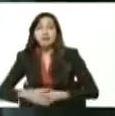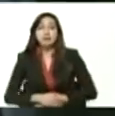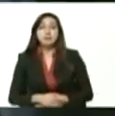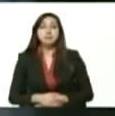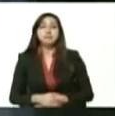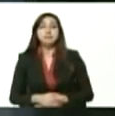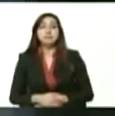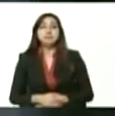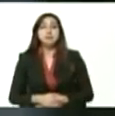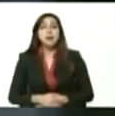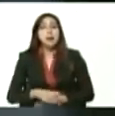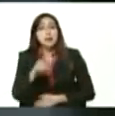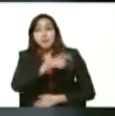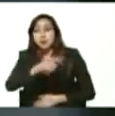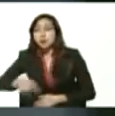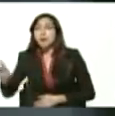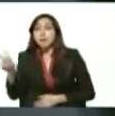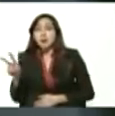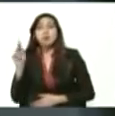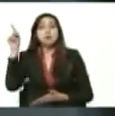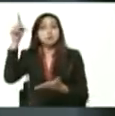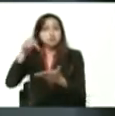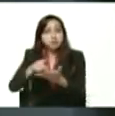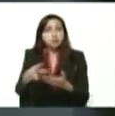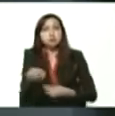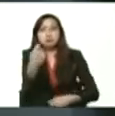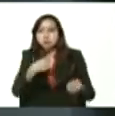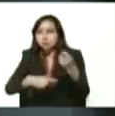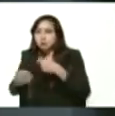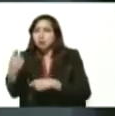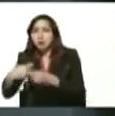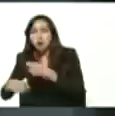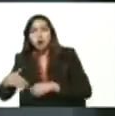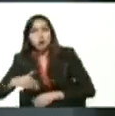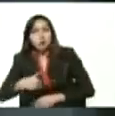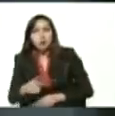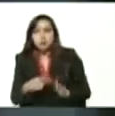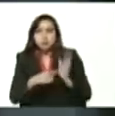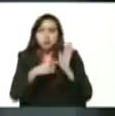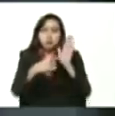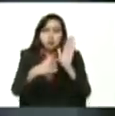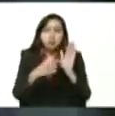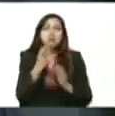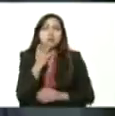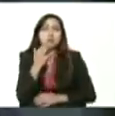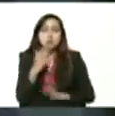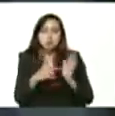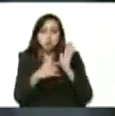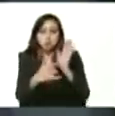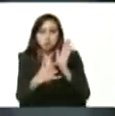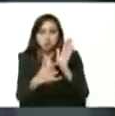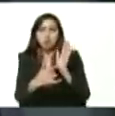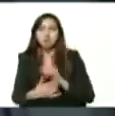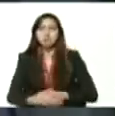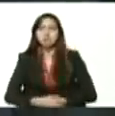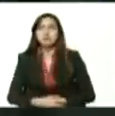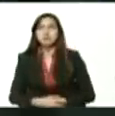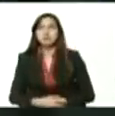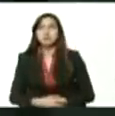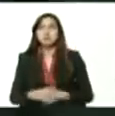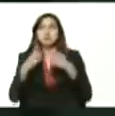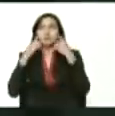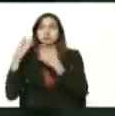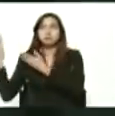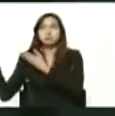cualquier venezolano puede llegar a un comercio, podemos hacer una demostración. Ahí podemos, tenemos el comercio,